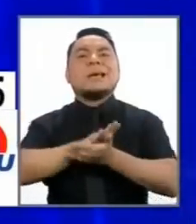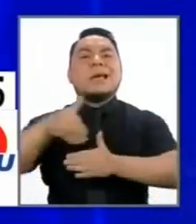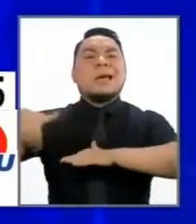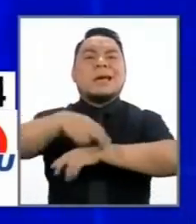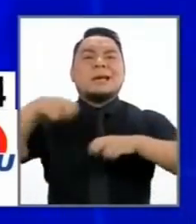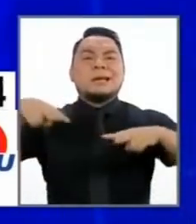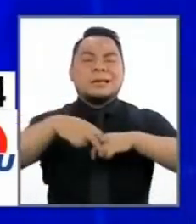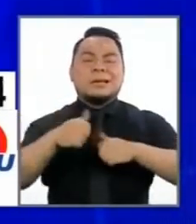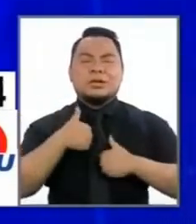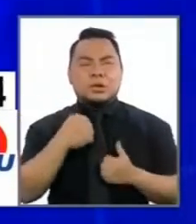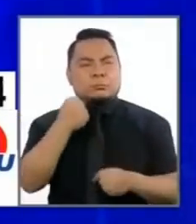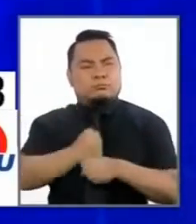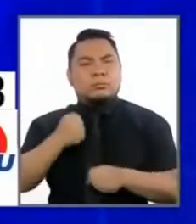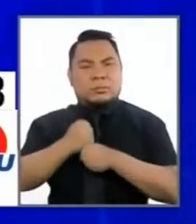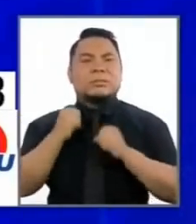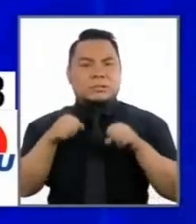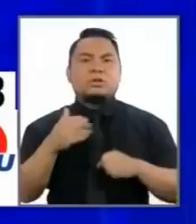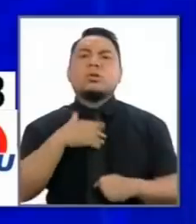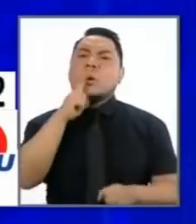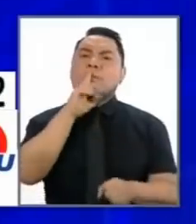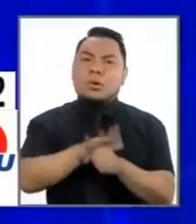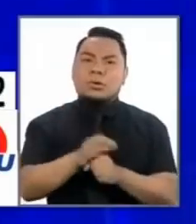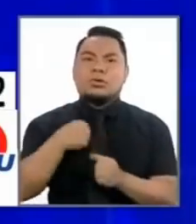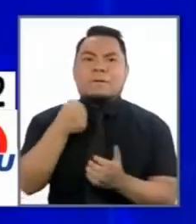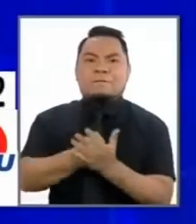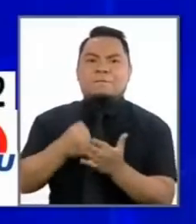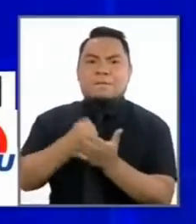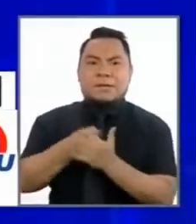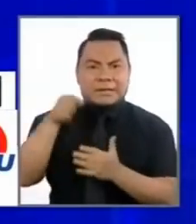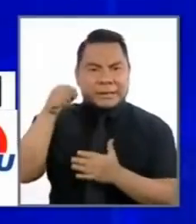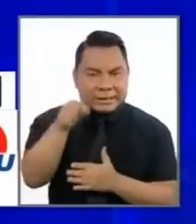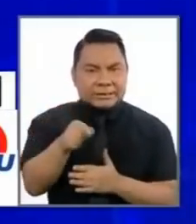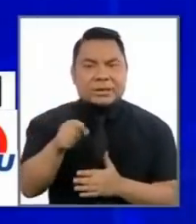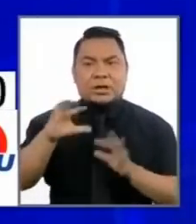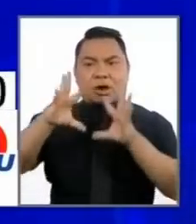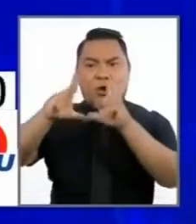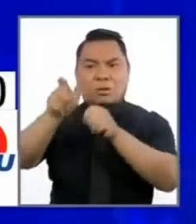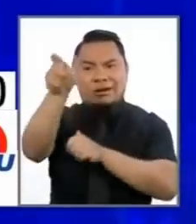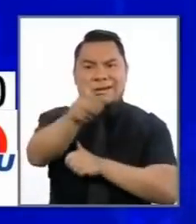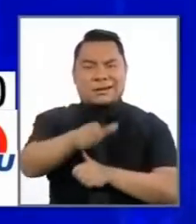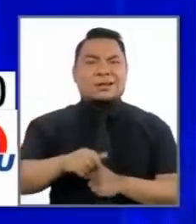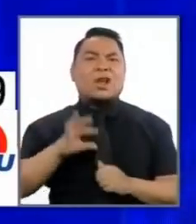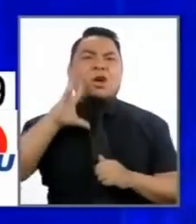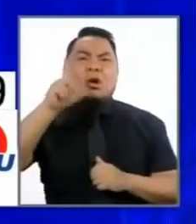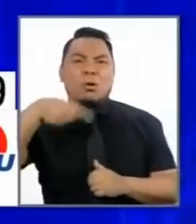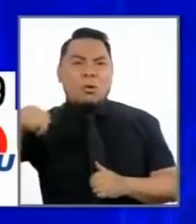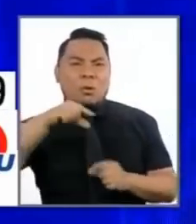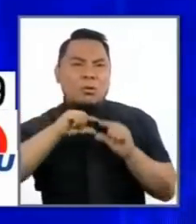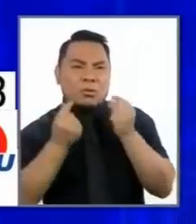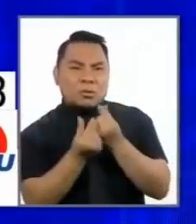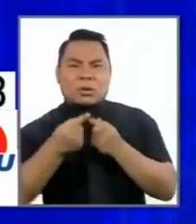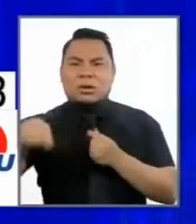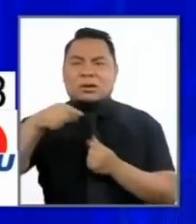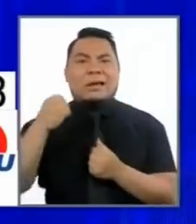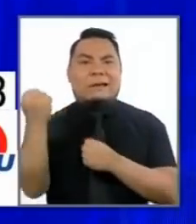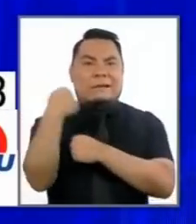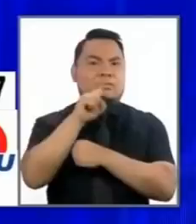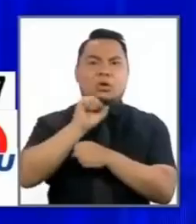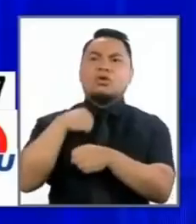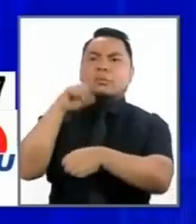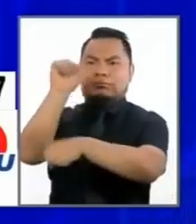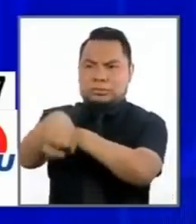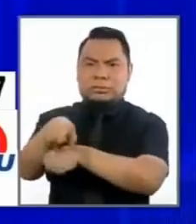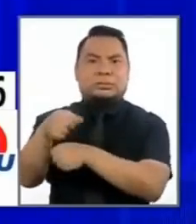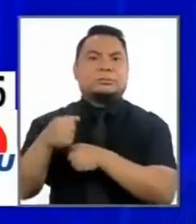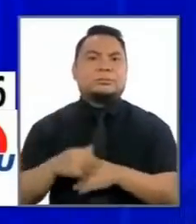yo te prometo que voy a estar al frente de esta lucha y que los delincuentes que los criminales no nos ganarán esta